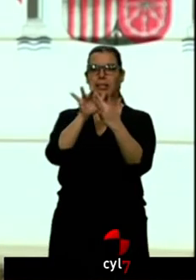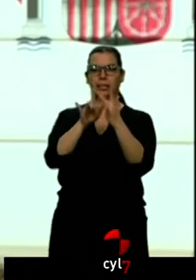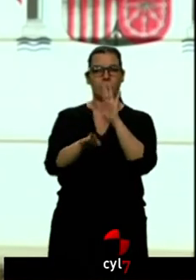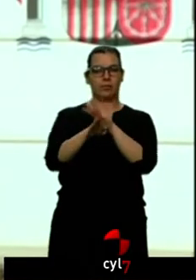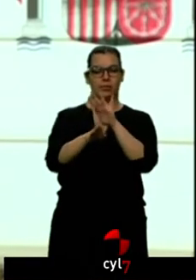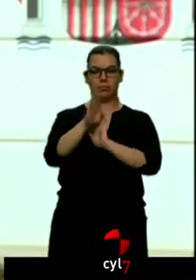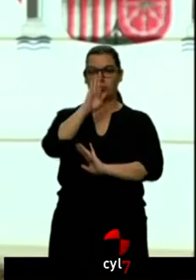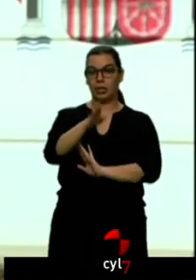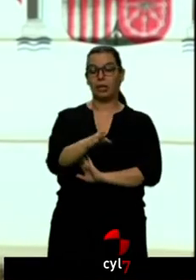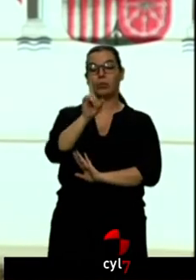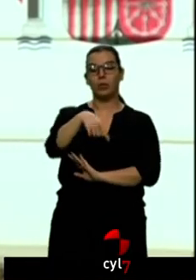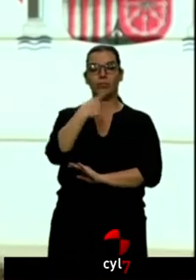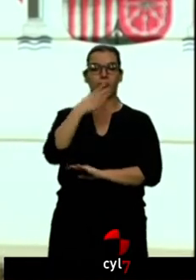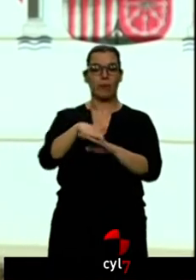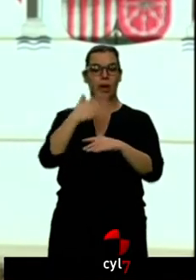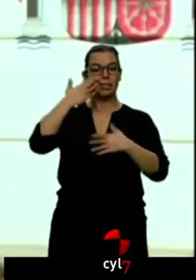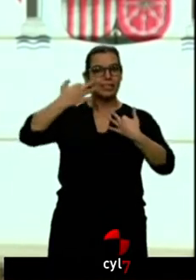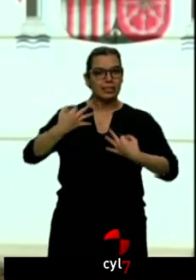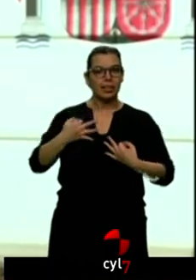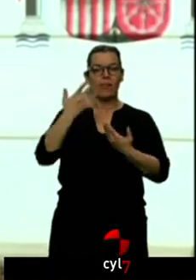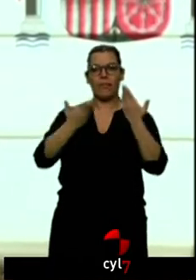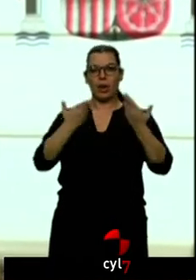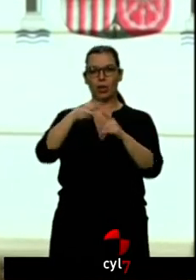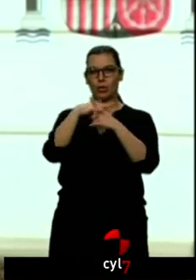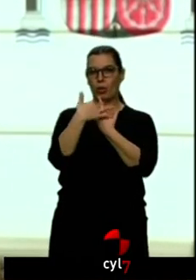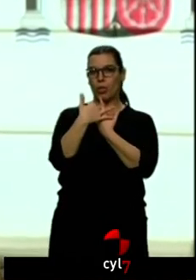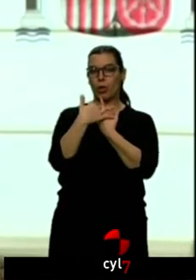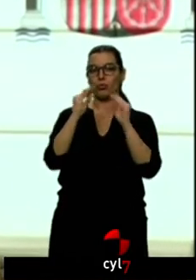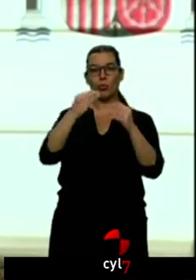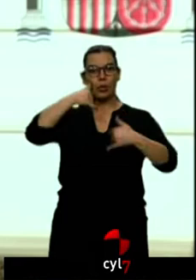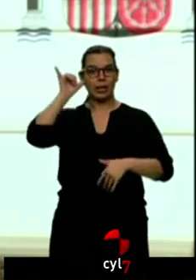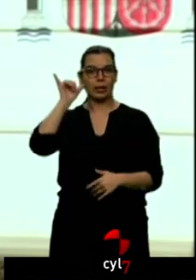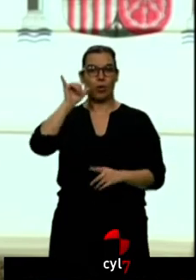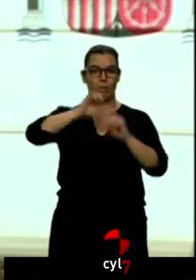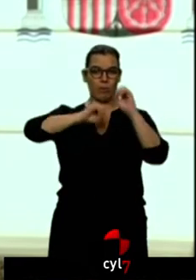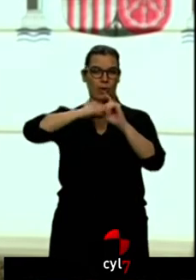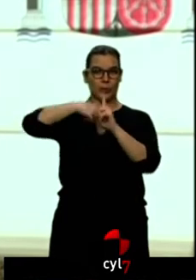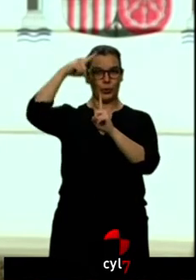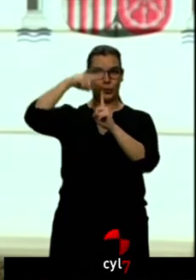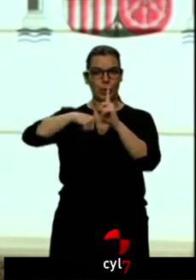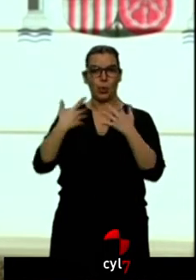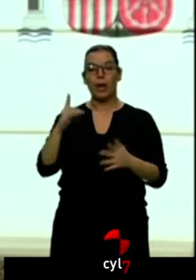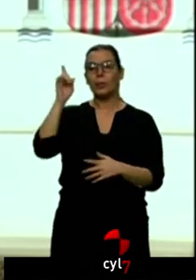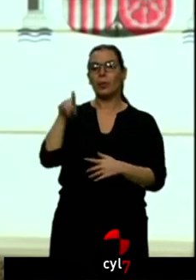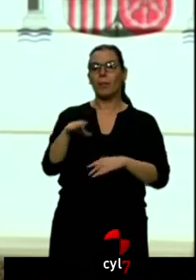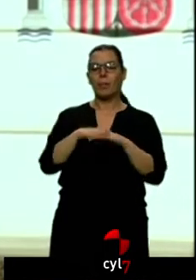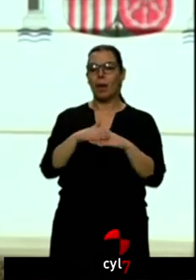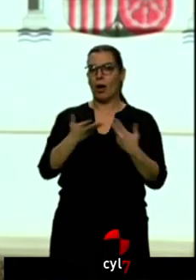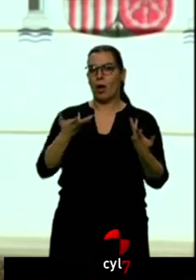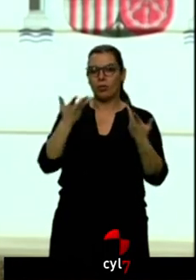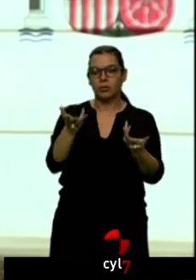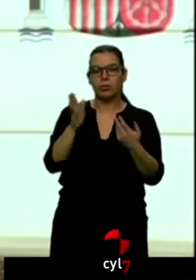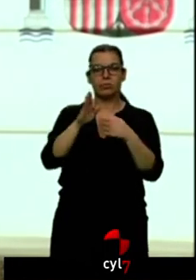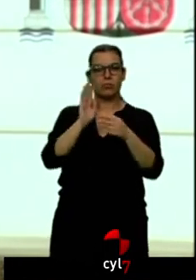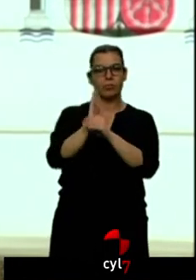la valoración de la situación de riesgo en que se encuentran, como también para dar acceso a todas las ayudas, a